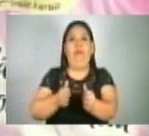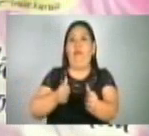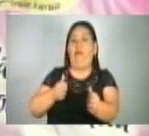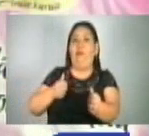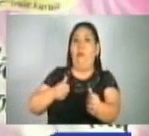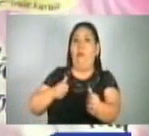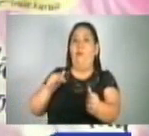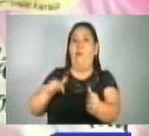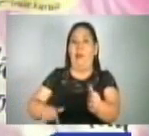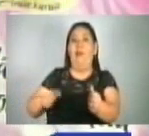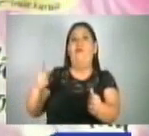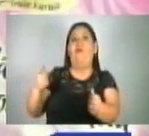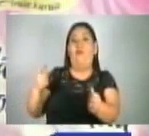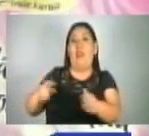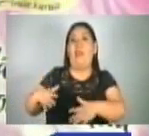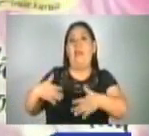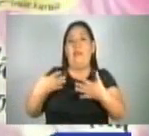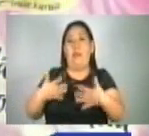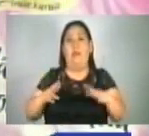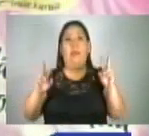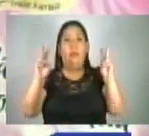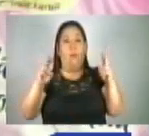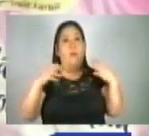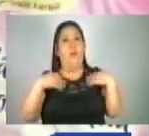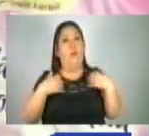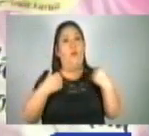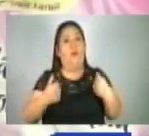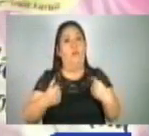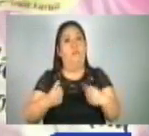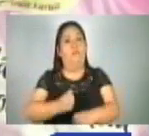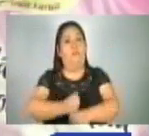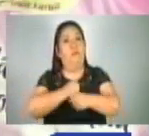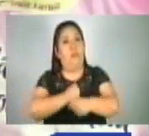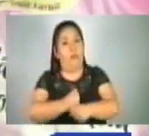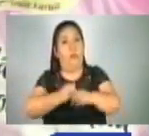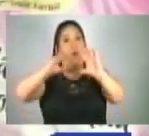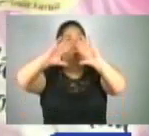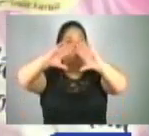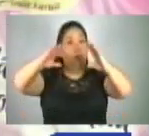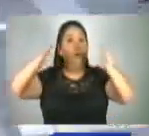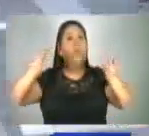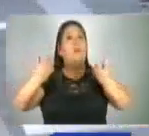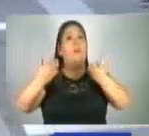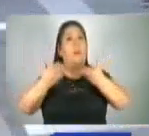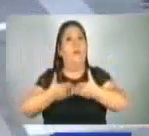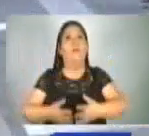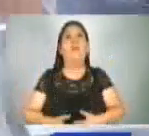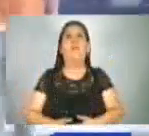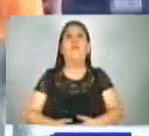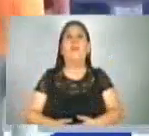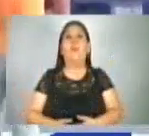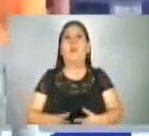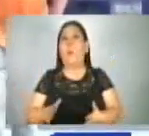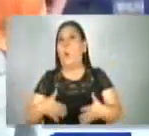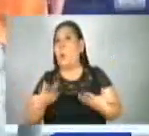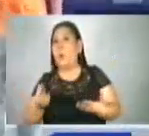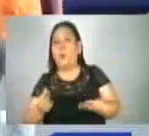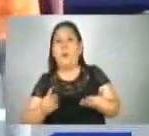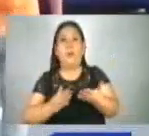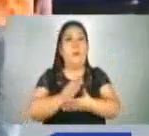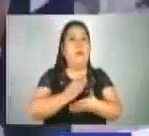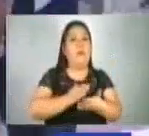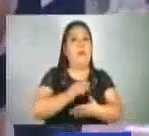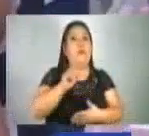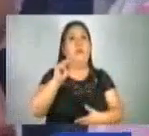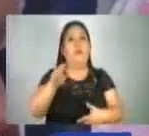haber reconocido la seguridad social universal, la universalización de la seguridad social. El acceso a recursos económicos es otro